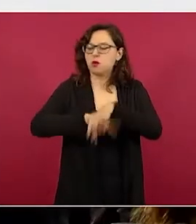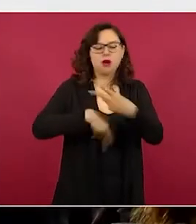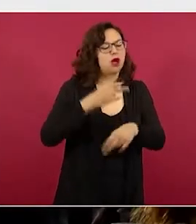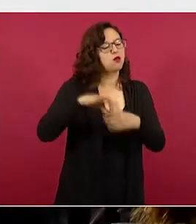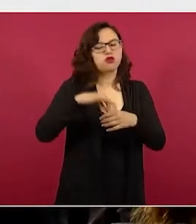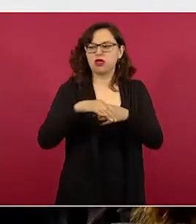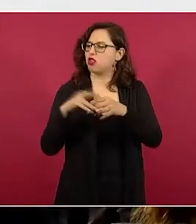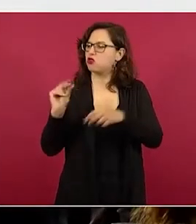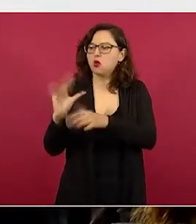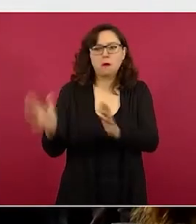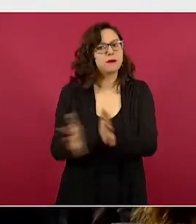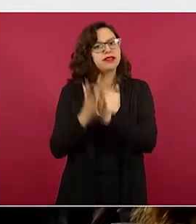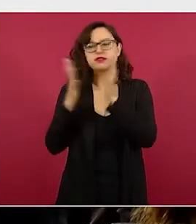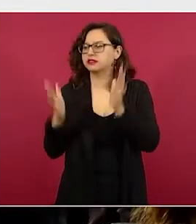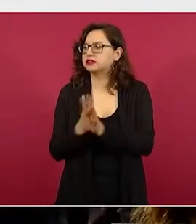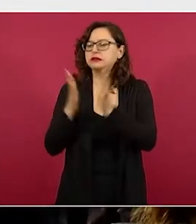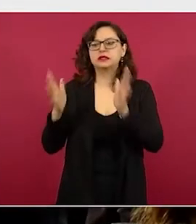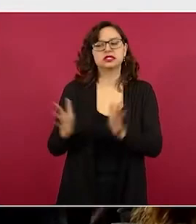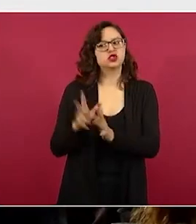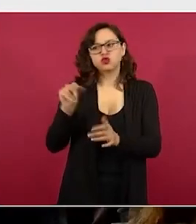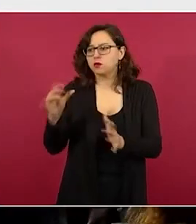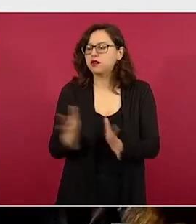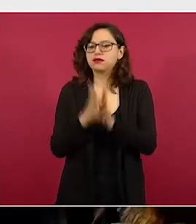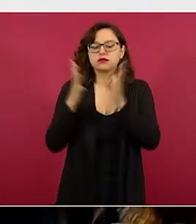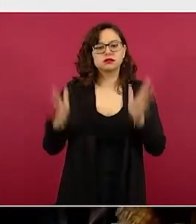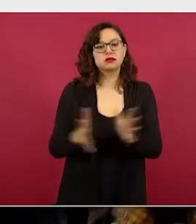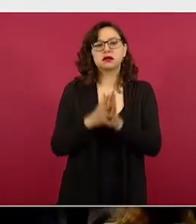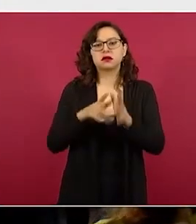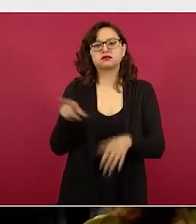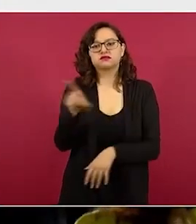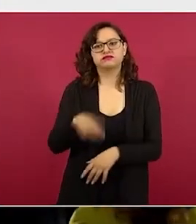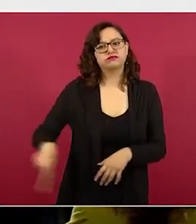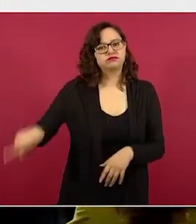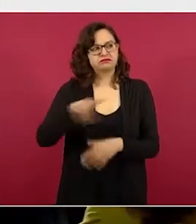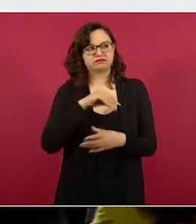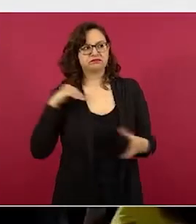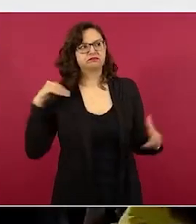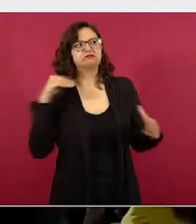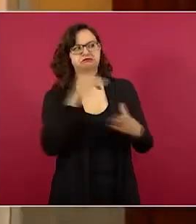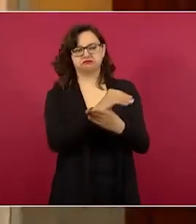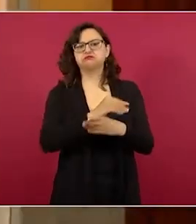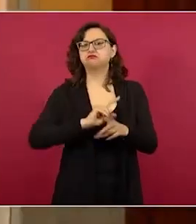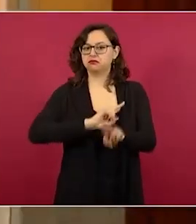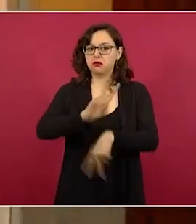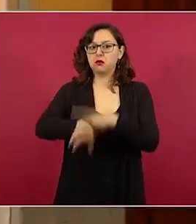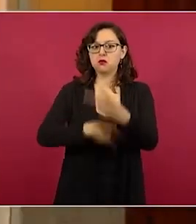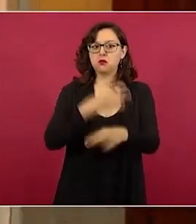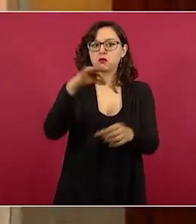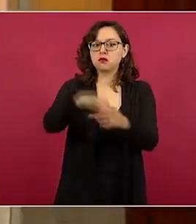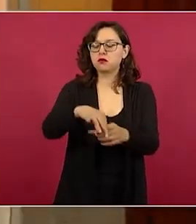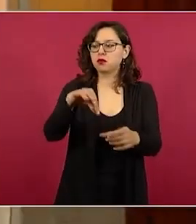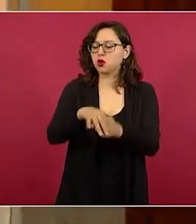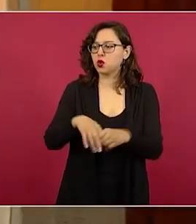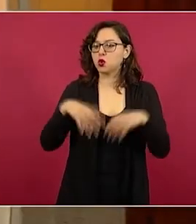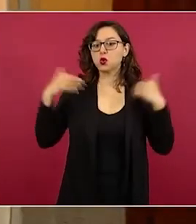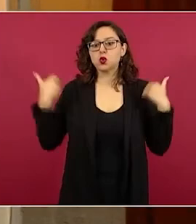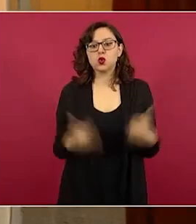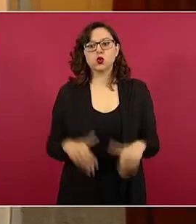participara la gente. Y allá es la sede de El Reforma,